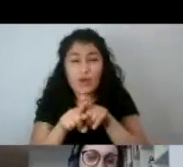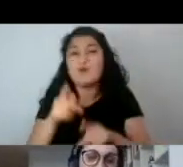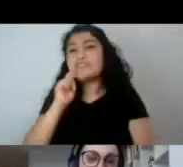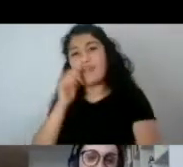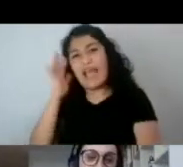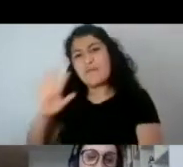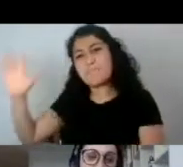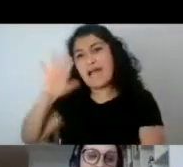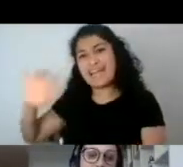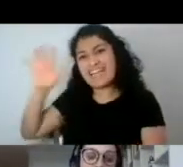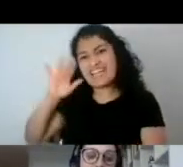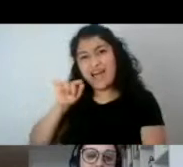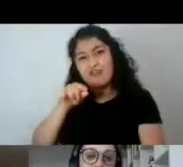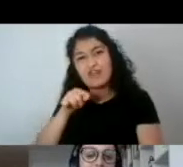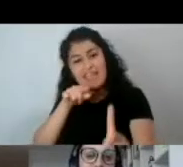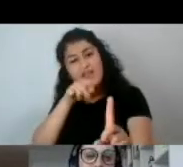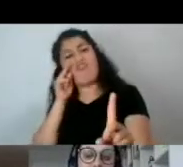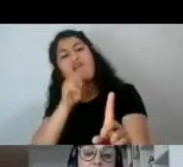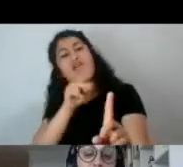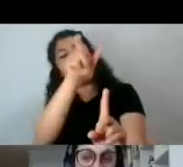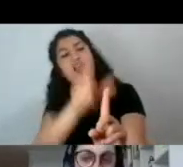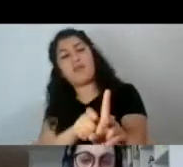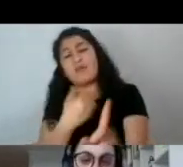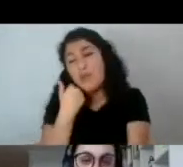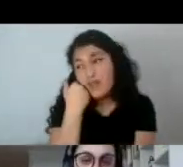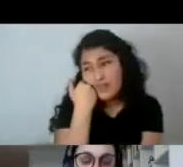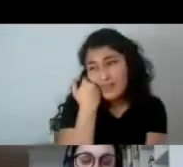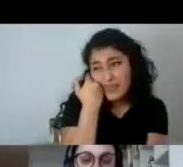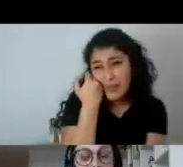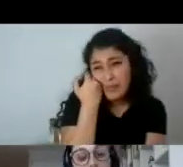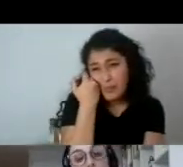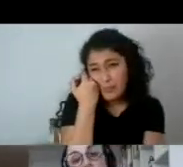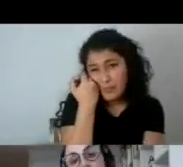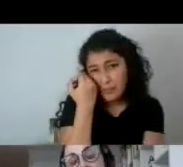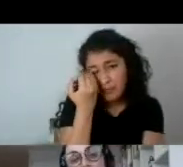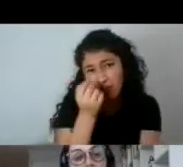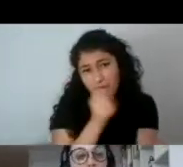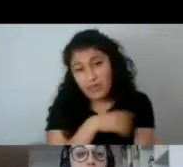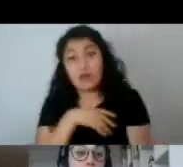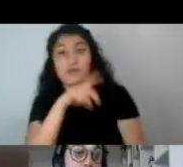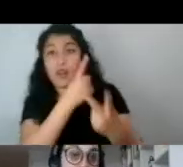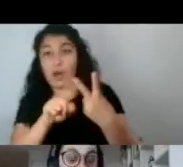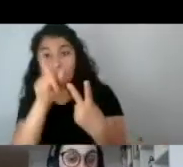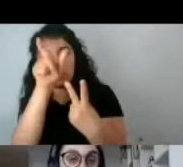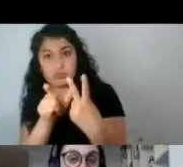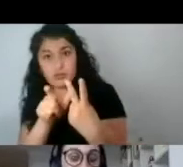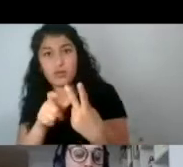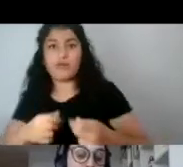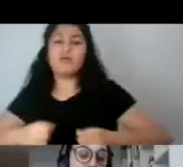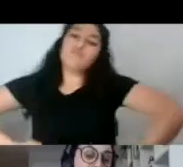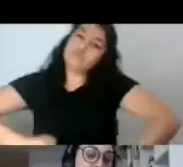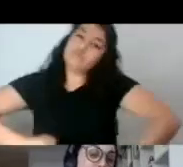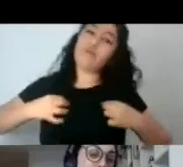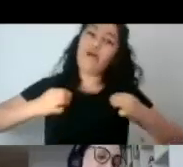construyendo a esta clase de chica que es la tímida. Y la otra, que es el marimacho. Bueno,